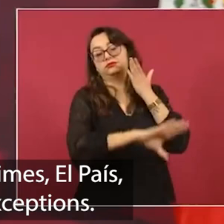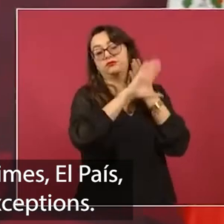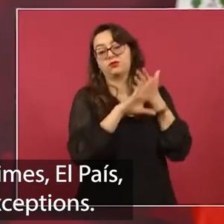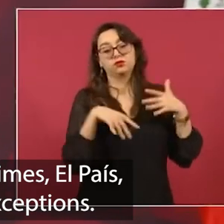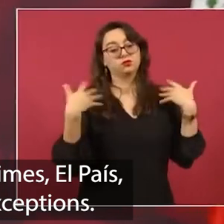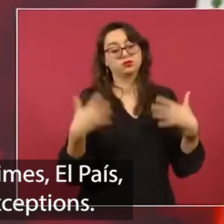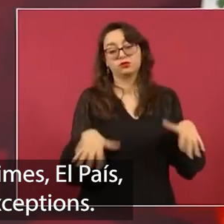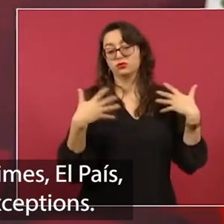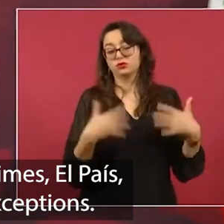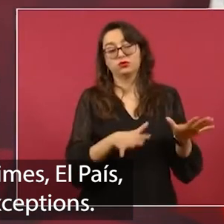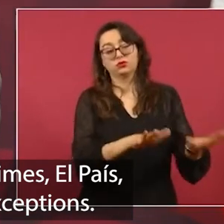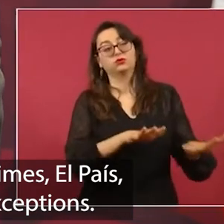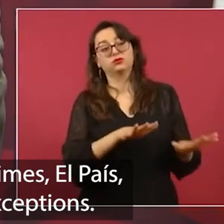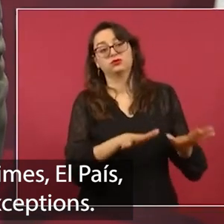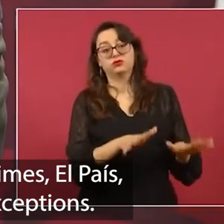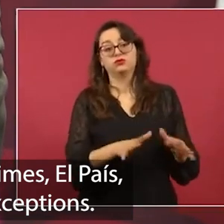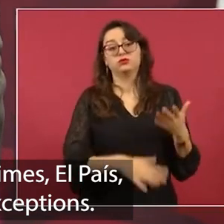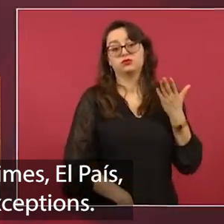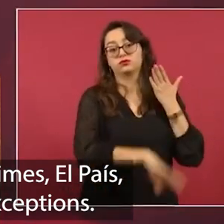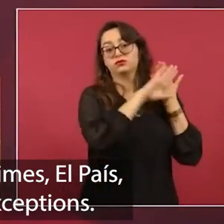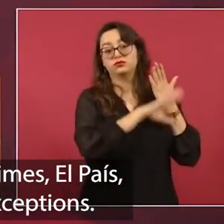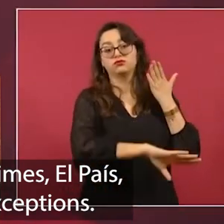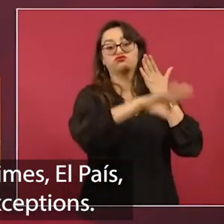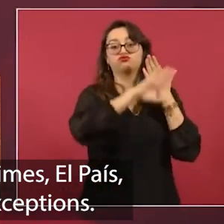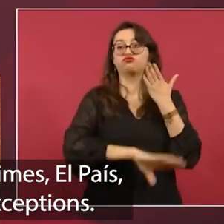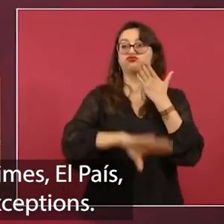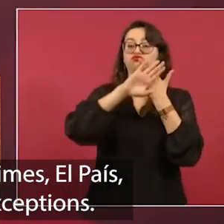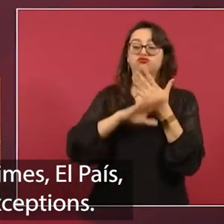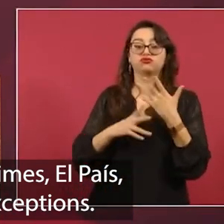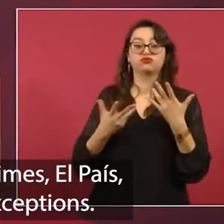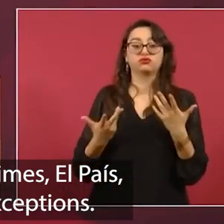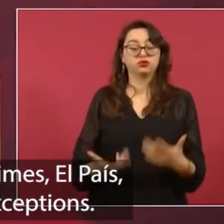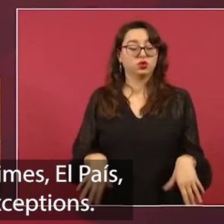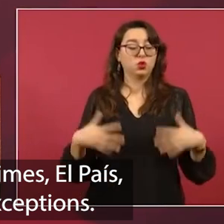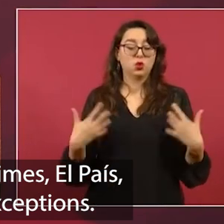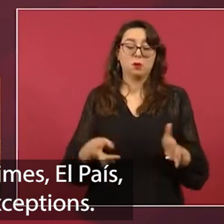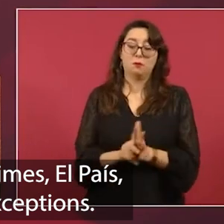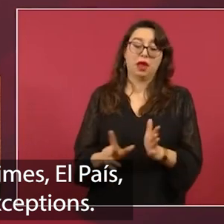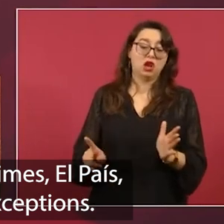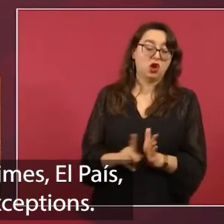Famosísimos. Como dicen, de mucha influencia.